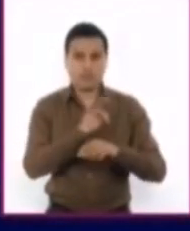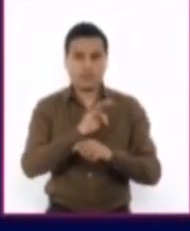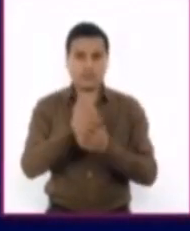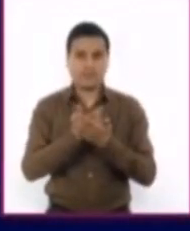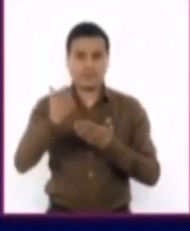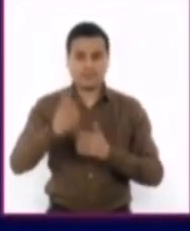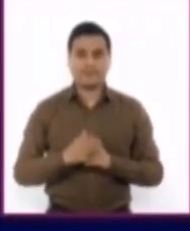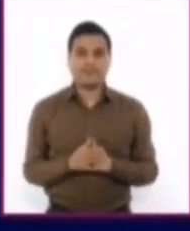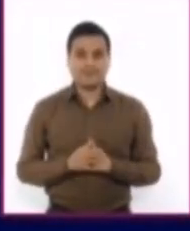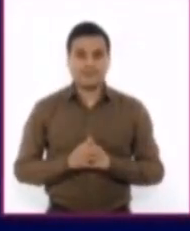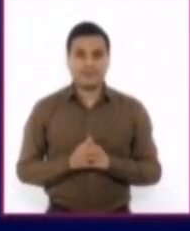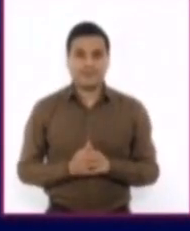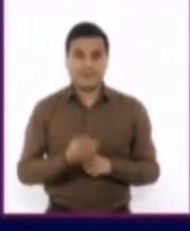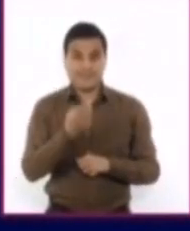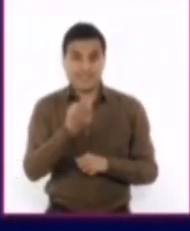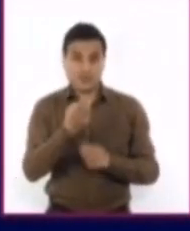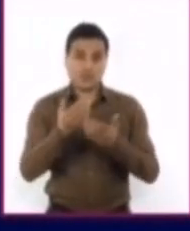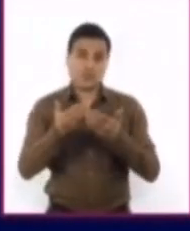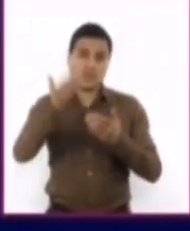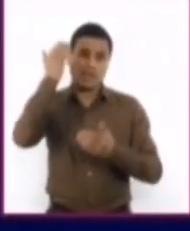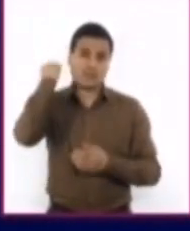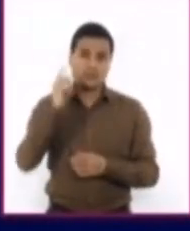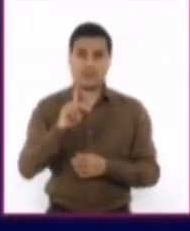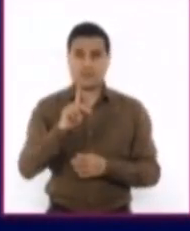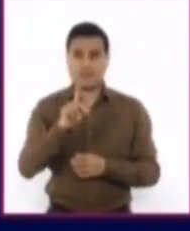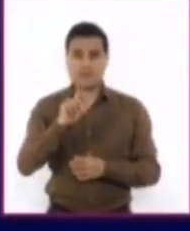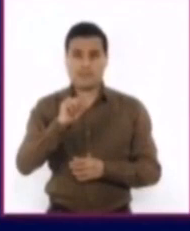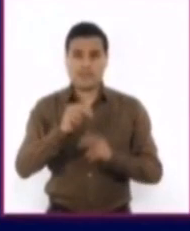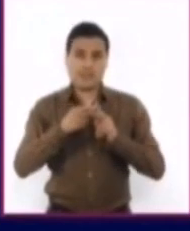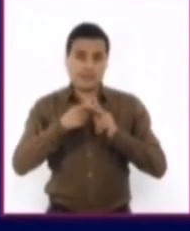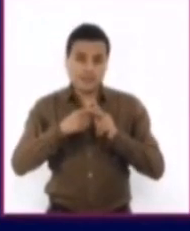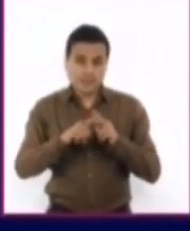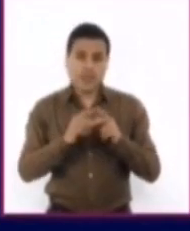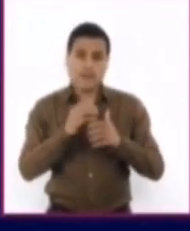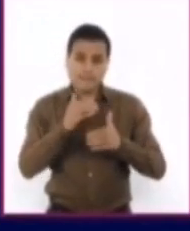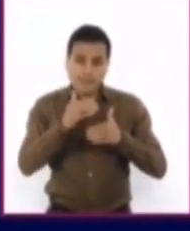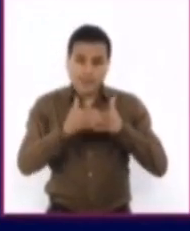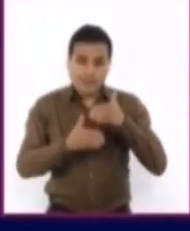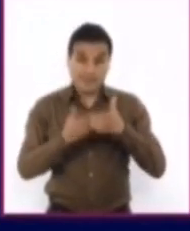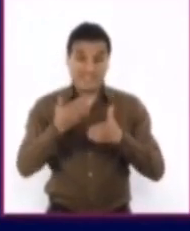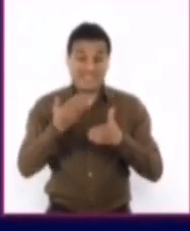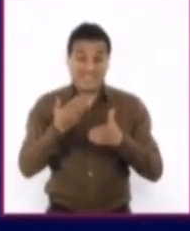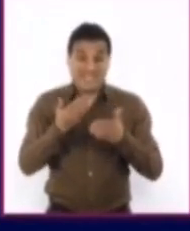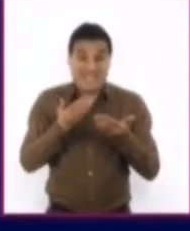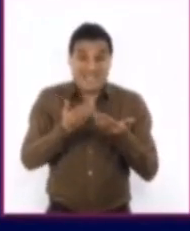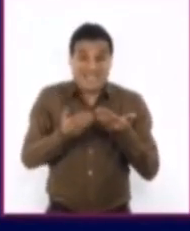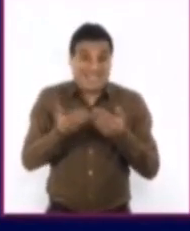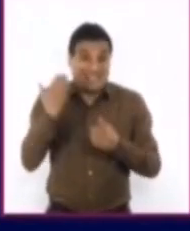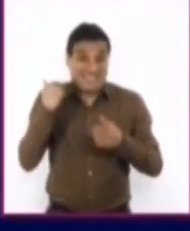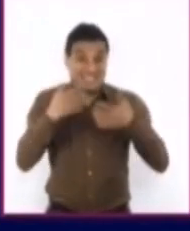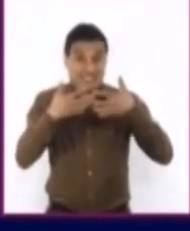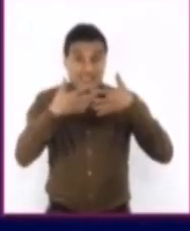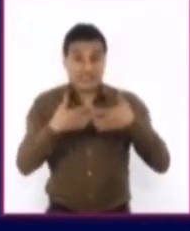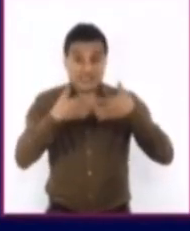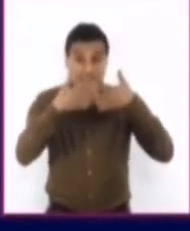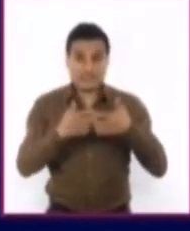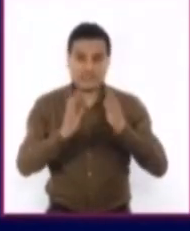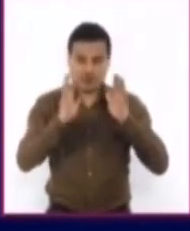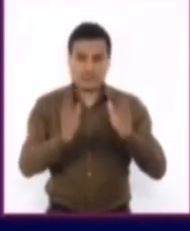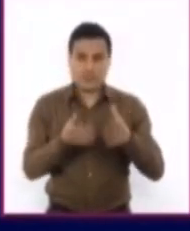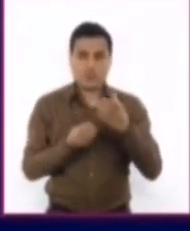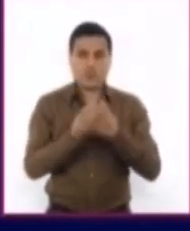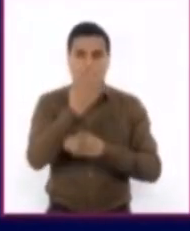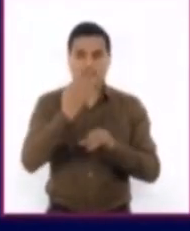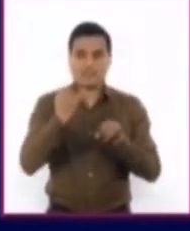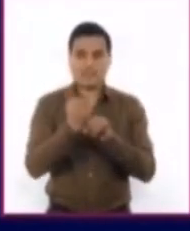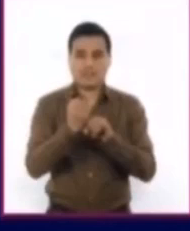Aunque es un plan que lleva años en desarrollo, de manera reciente la empresa anunció el despliegue de tecnología para la generación